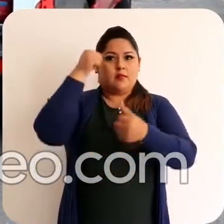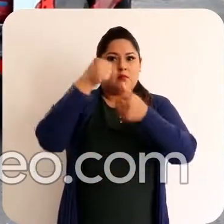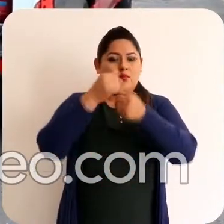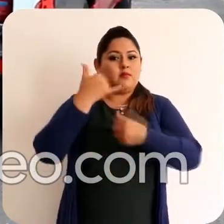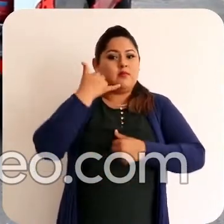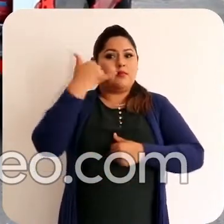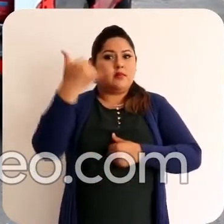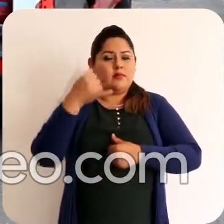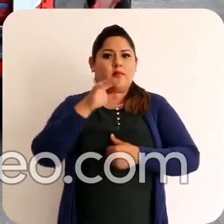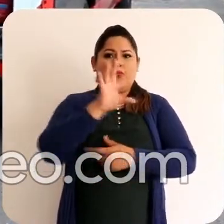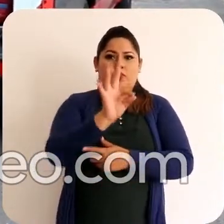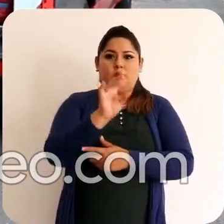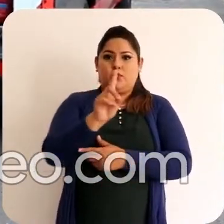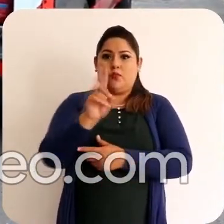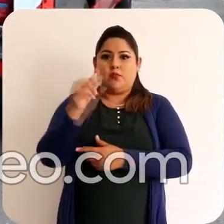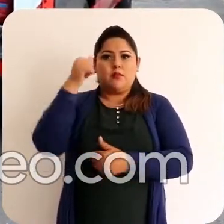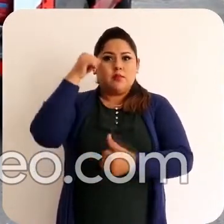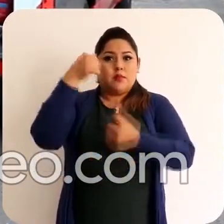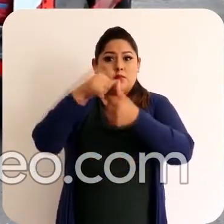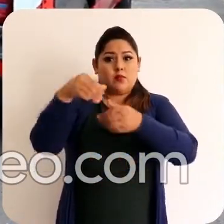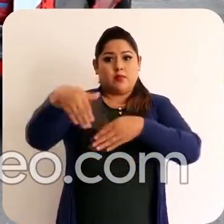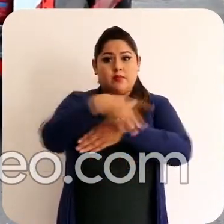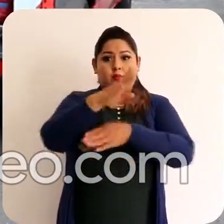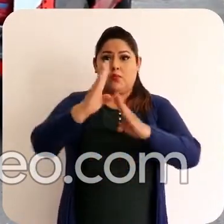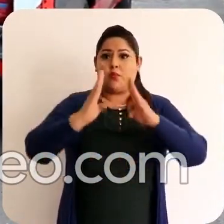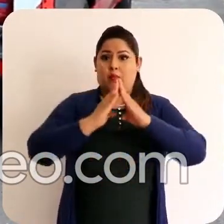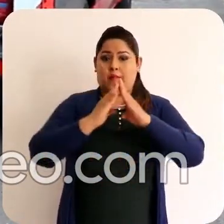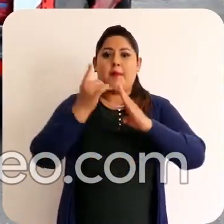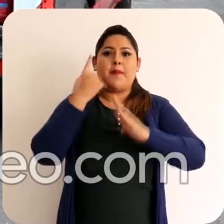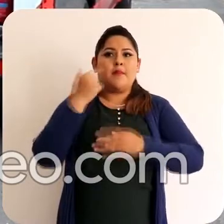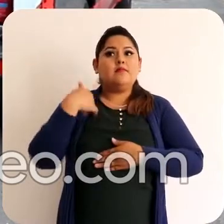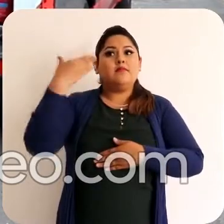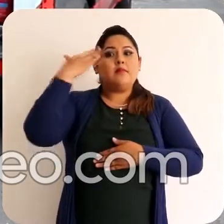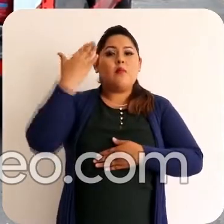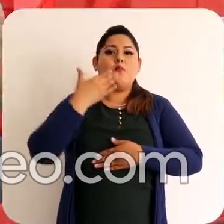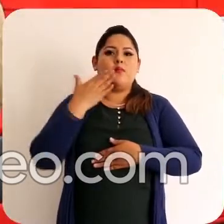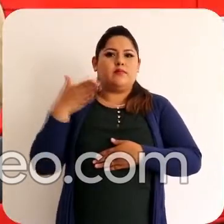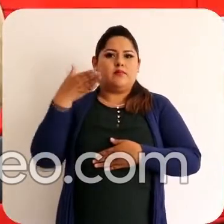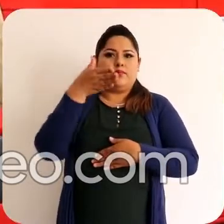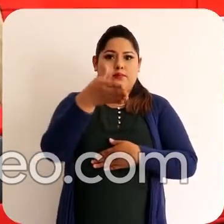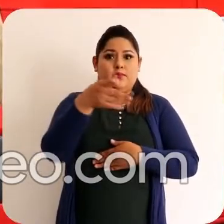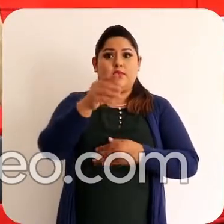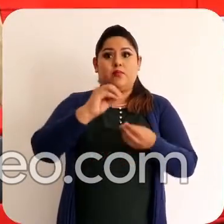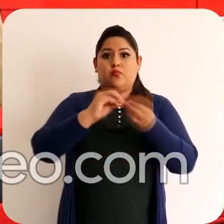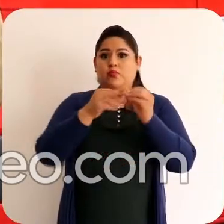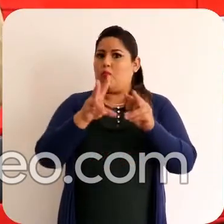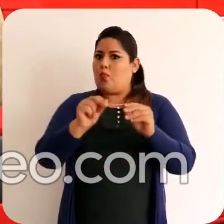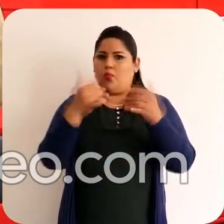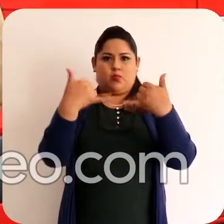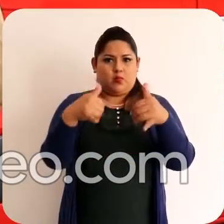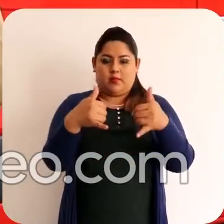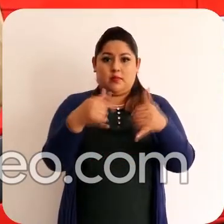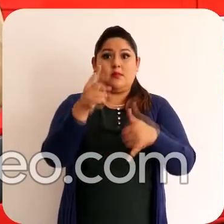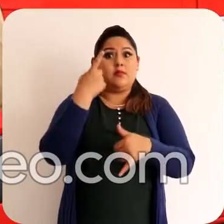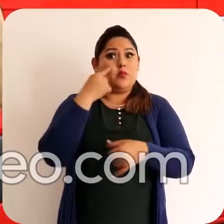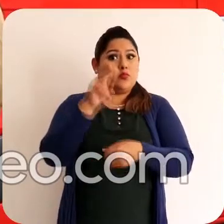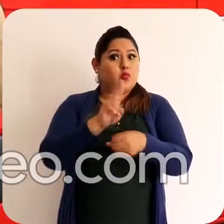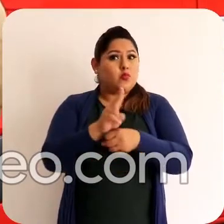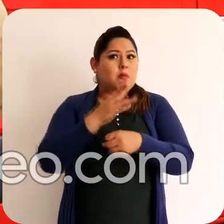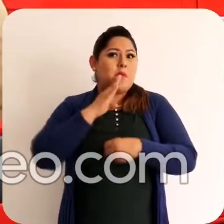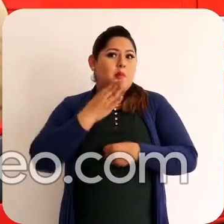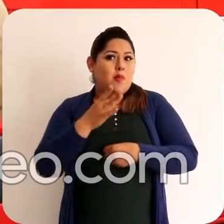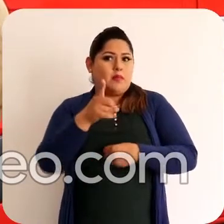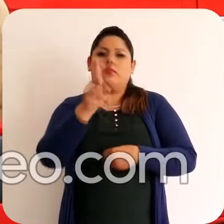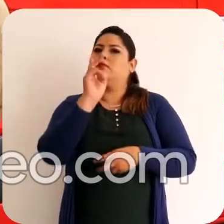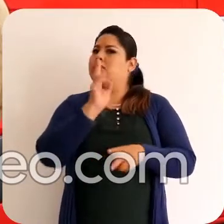llamar al 911 Memoriza la dirección de tu hogar para que sepamos cómo llegar Este número no es para juegos Si lo utilizas en